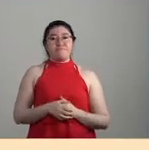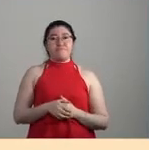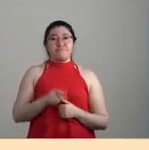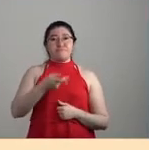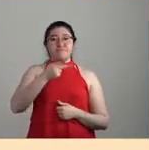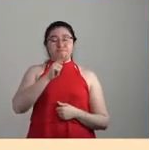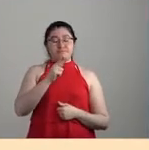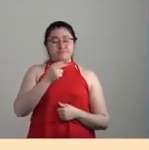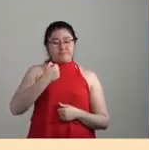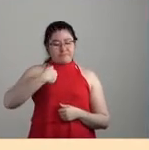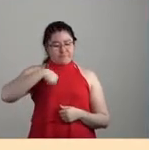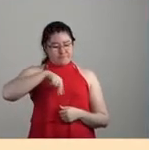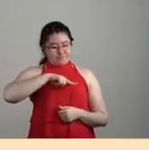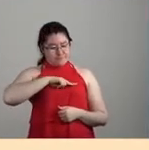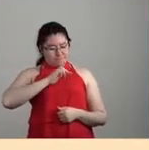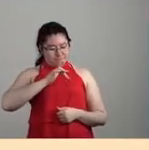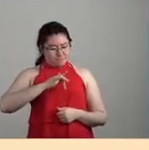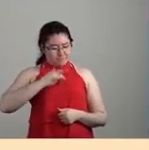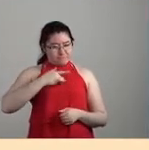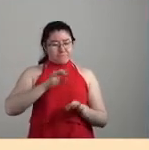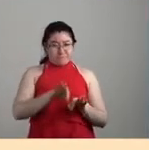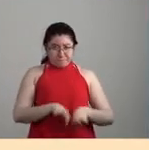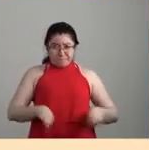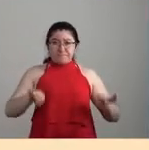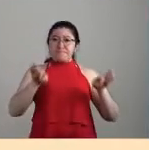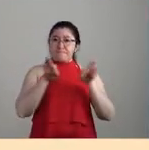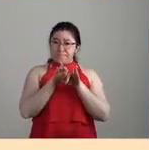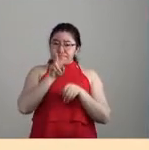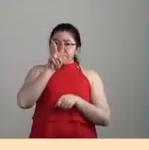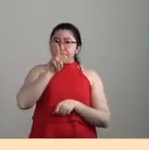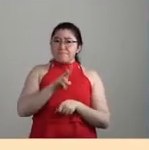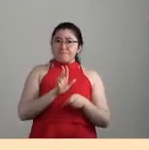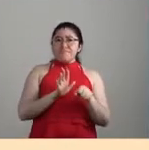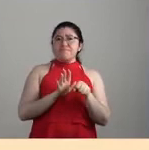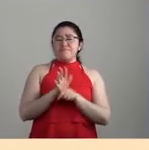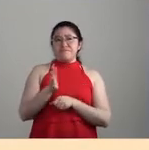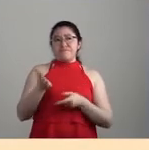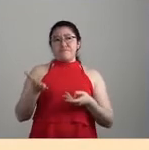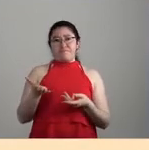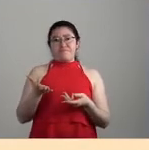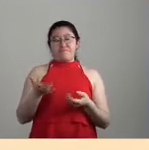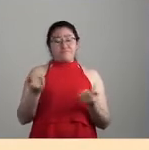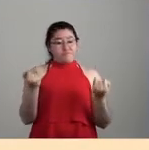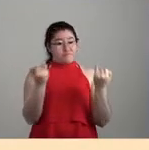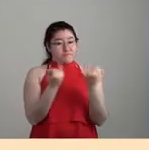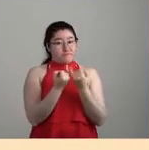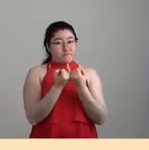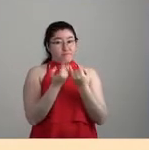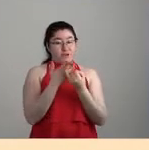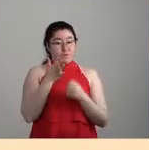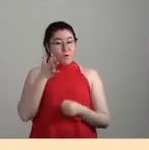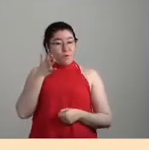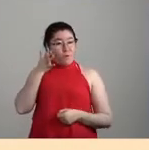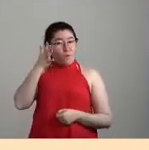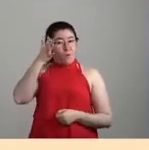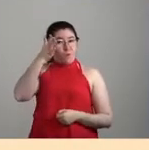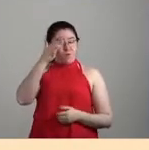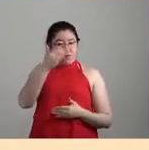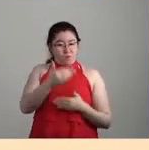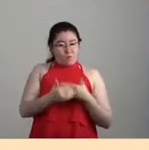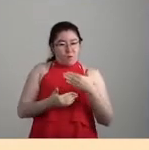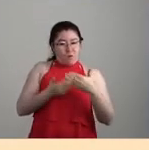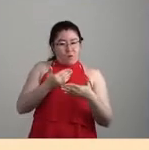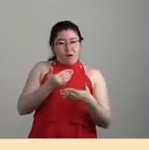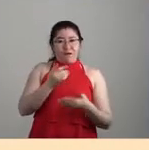nosotras nos parecía muy importante de este libro de alguna manera es esa apuesta por construir un horizonte postcartesiano, ¿no? Esto